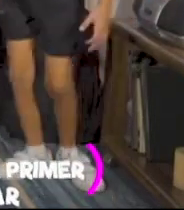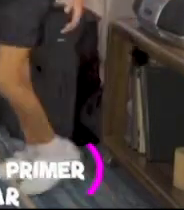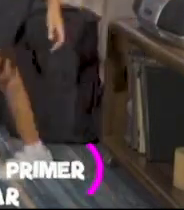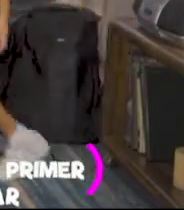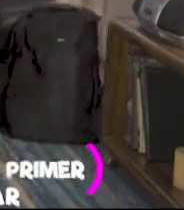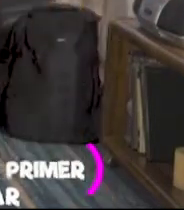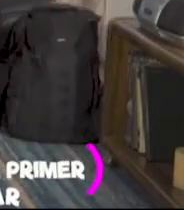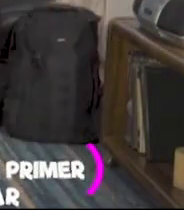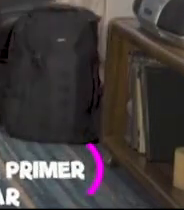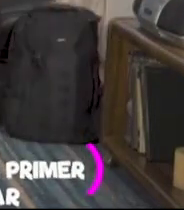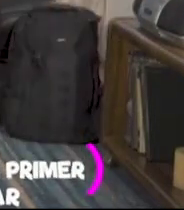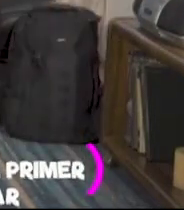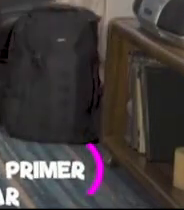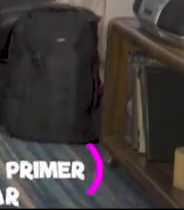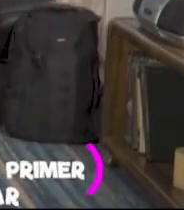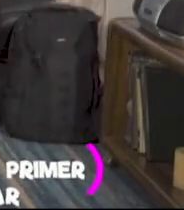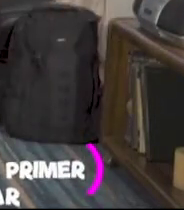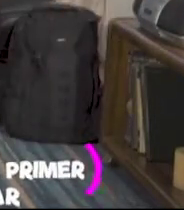Ya que Vamos.